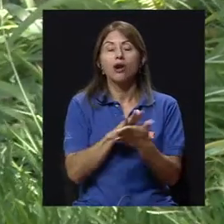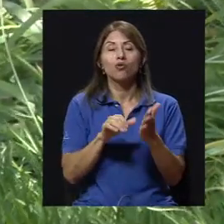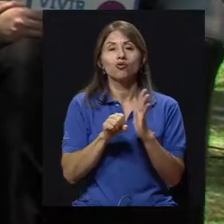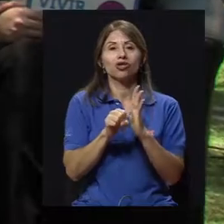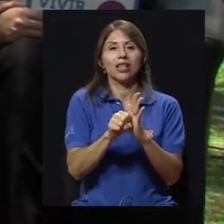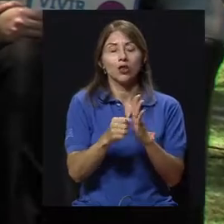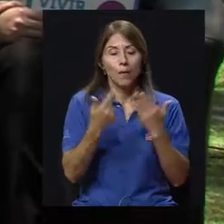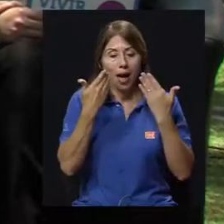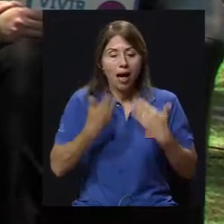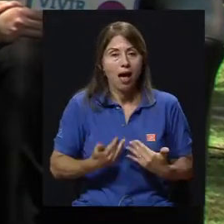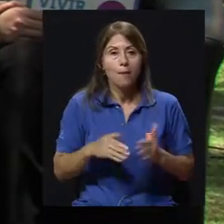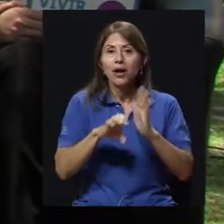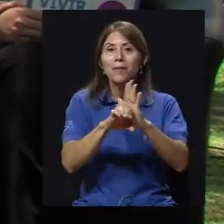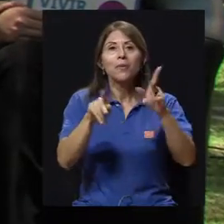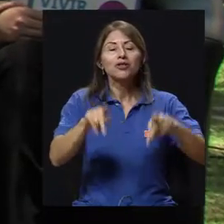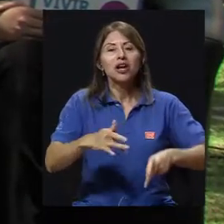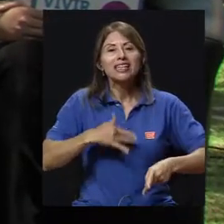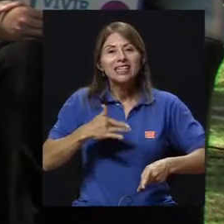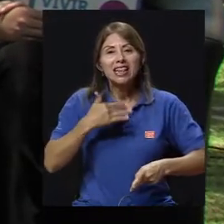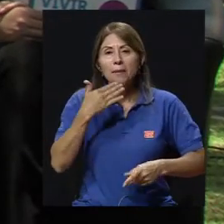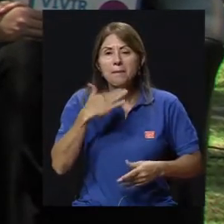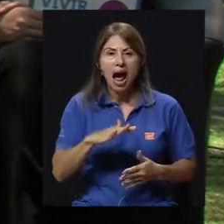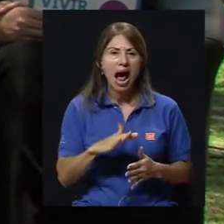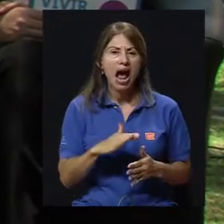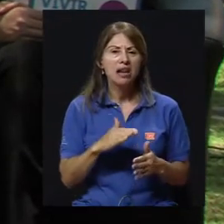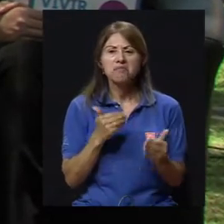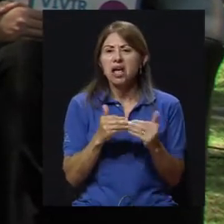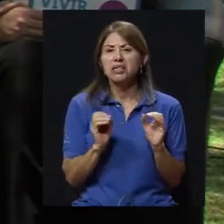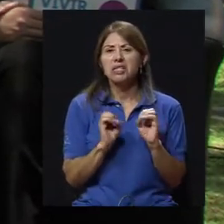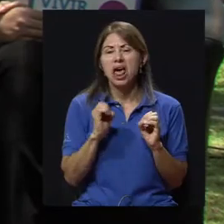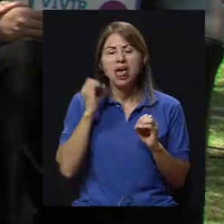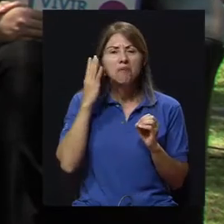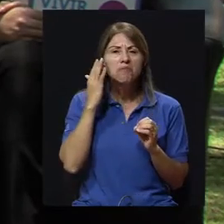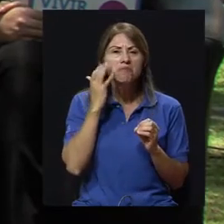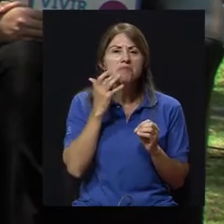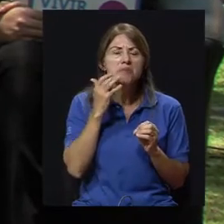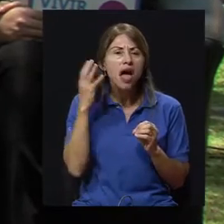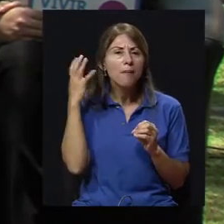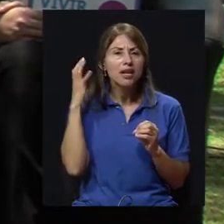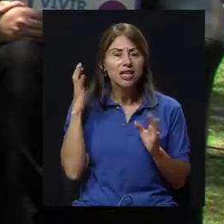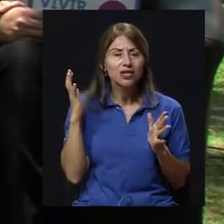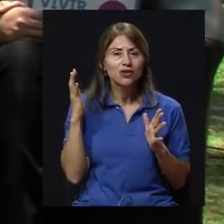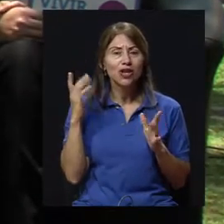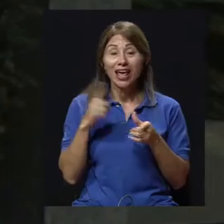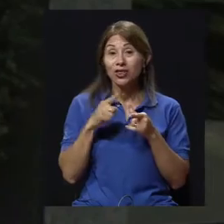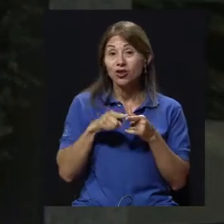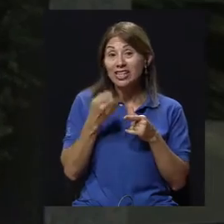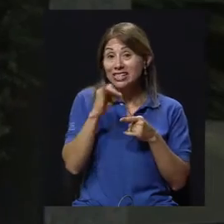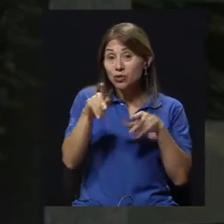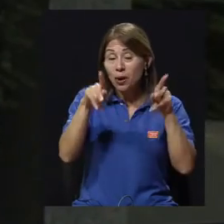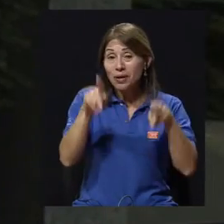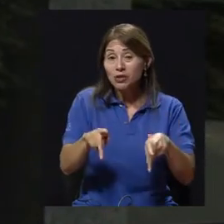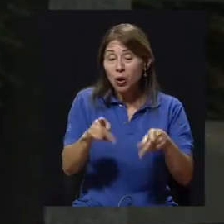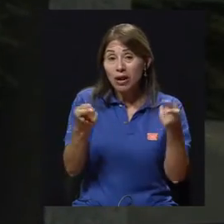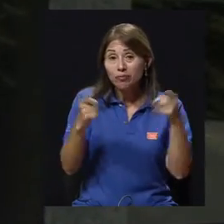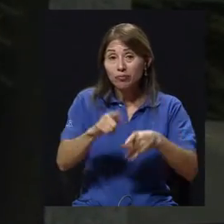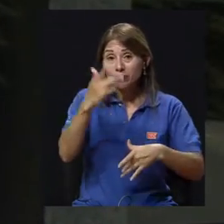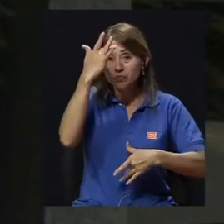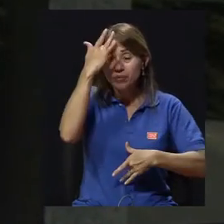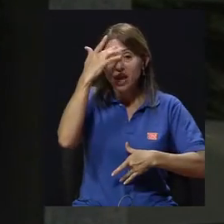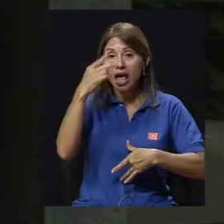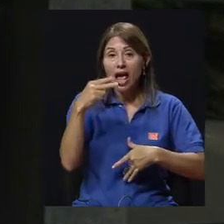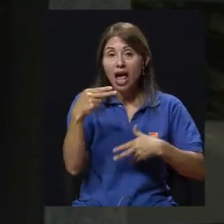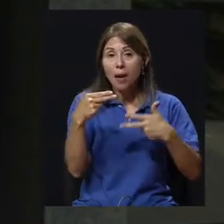O sea, que te sentís mal, es raro que se pongan amarillos, o sea, es muy difícil de adivinar que alguien se ha contaminado con